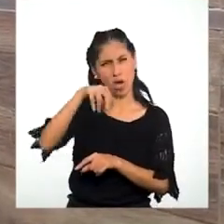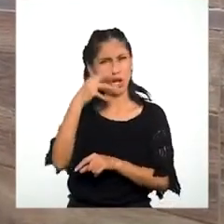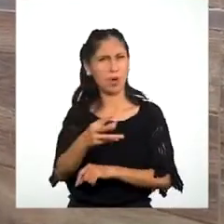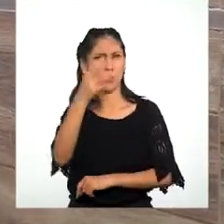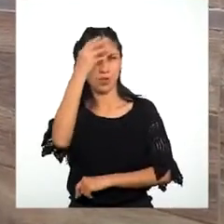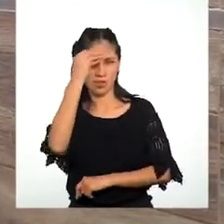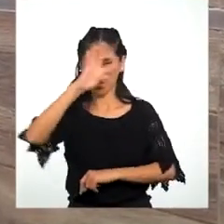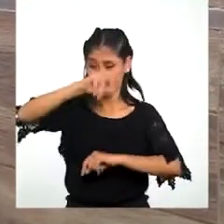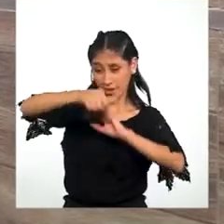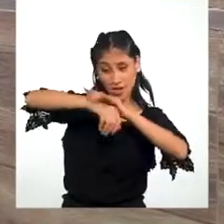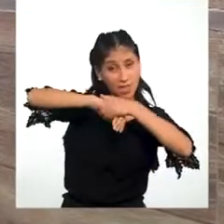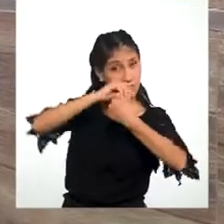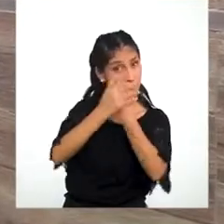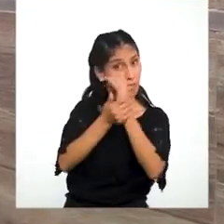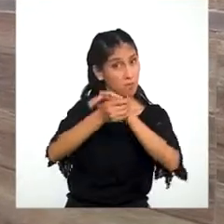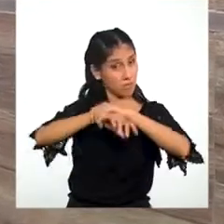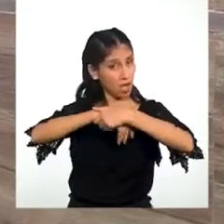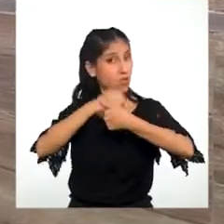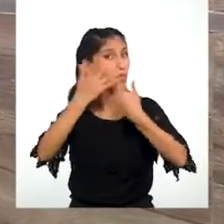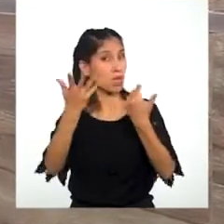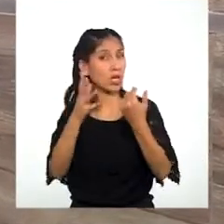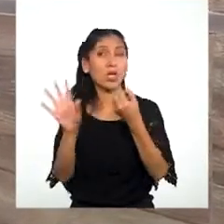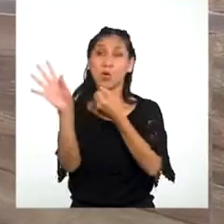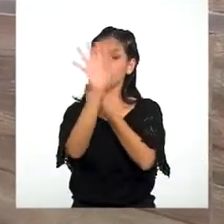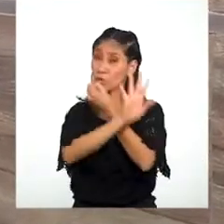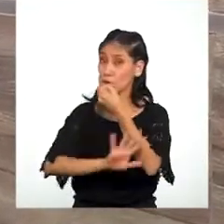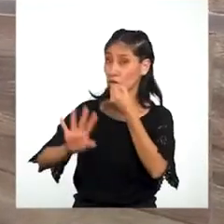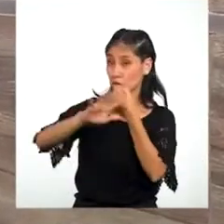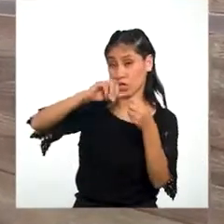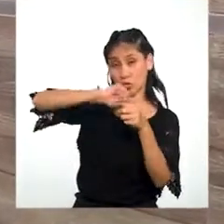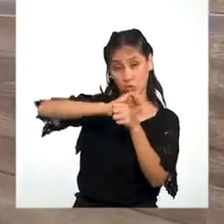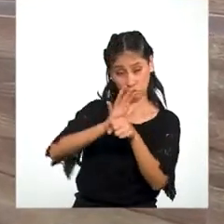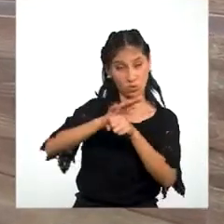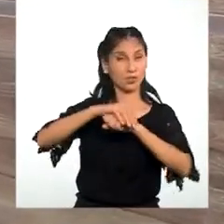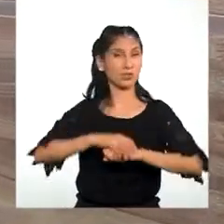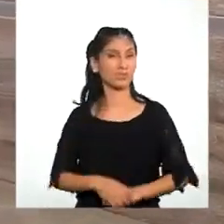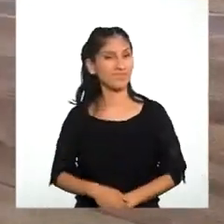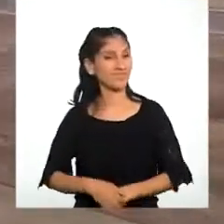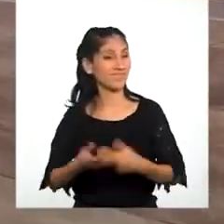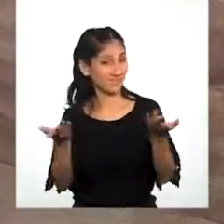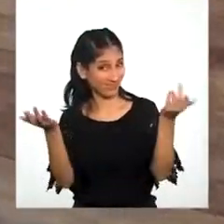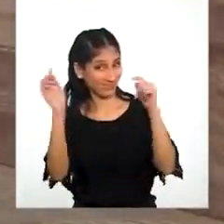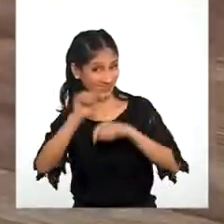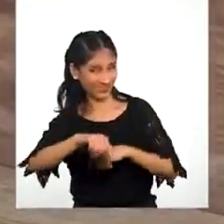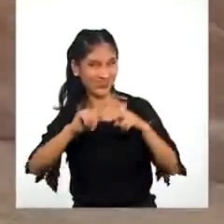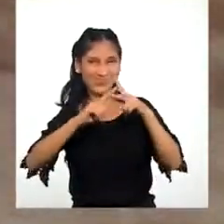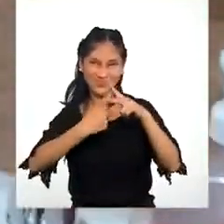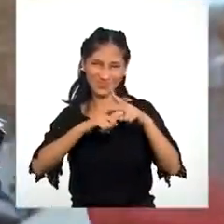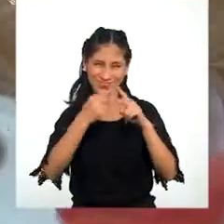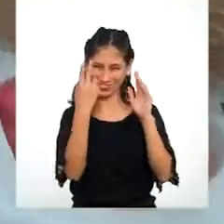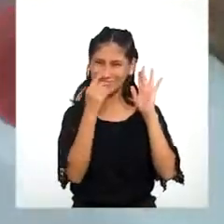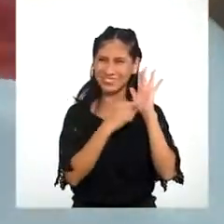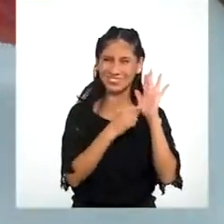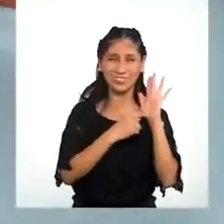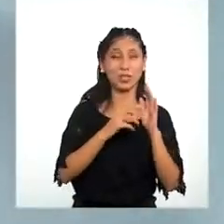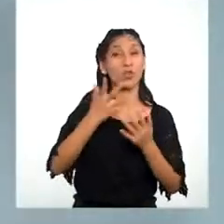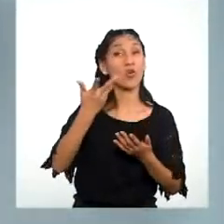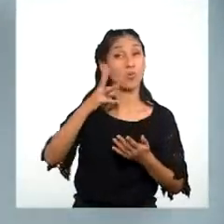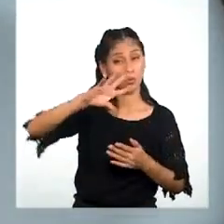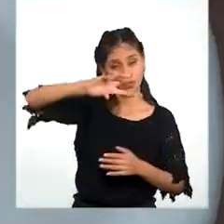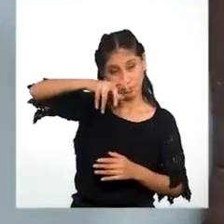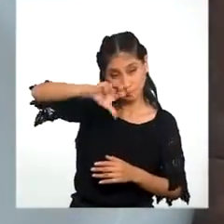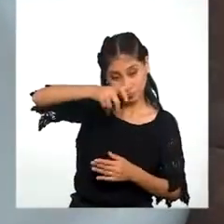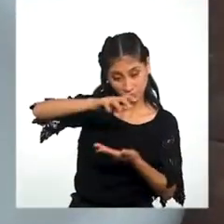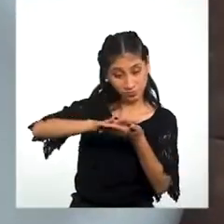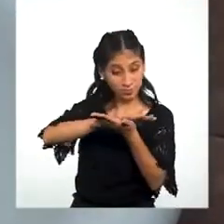Correctamente Las manos Para así Protegernos Del coronavirus Vamos a empezar Mojando